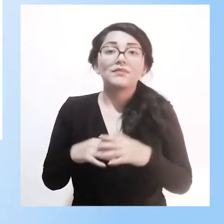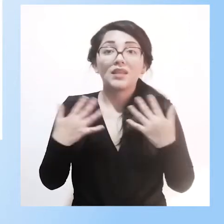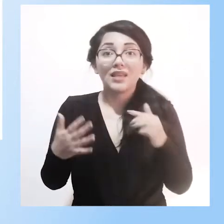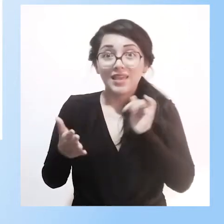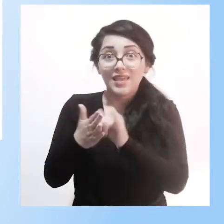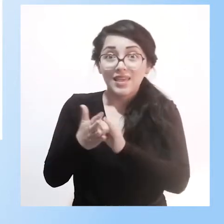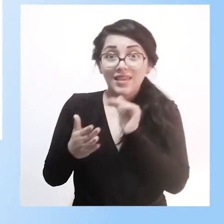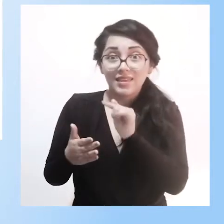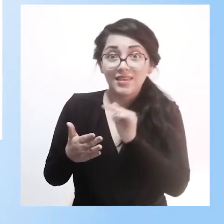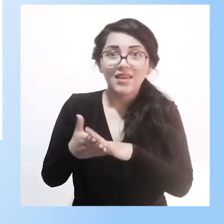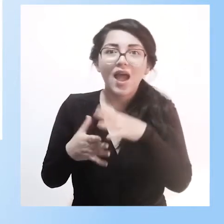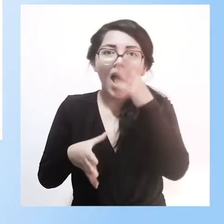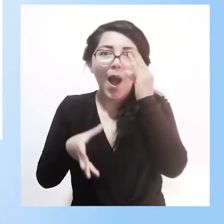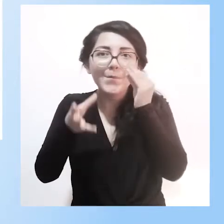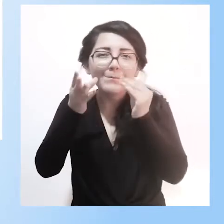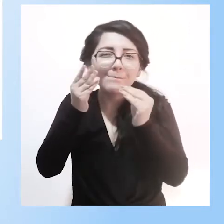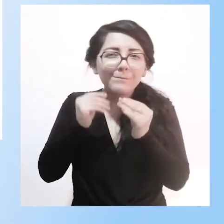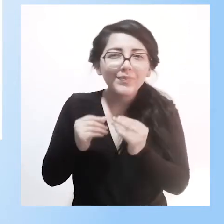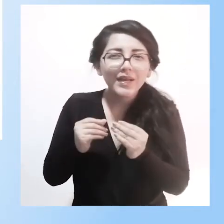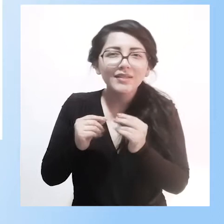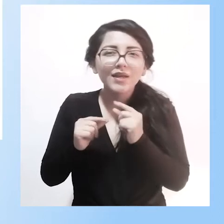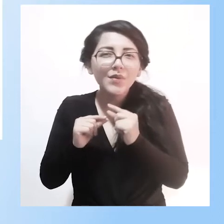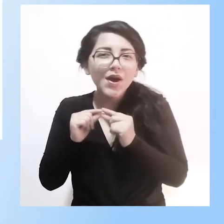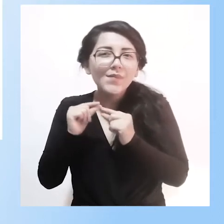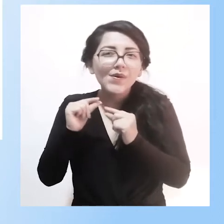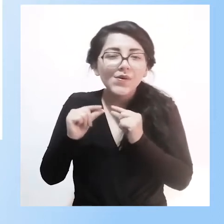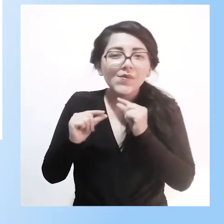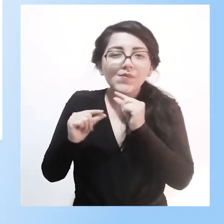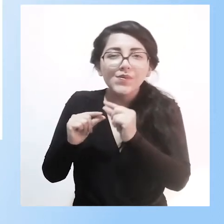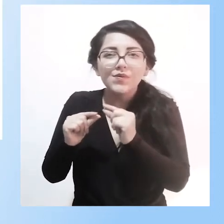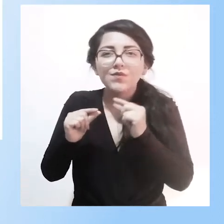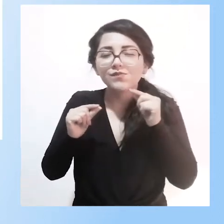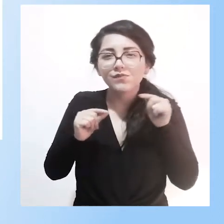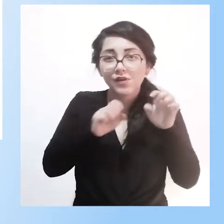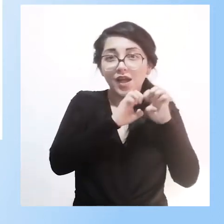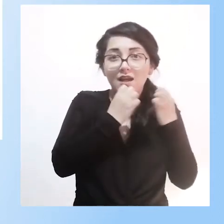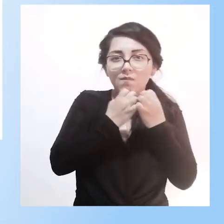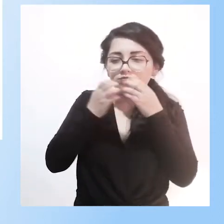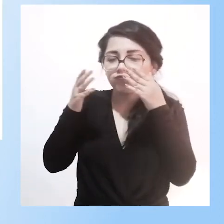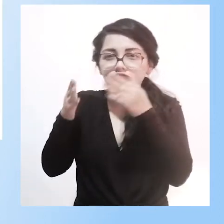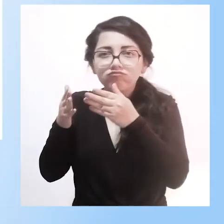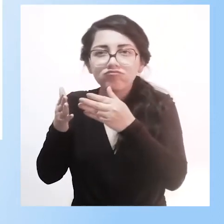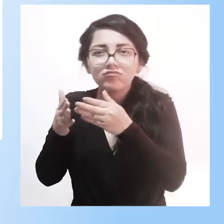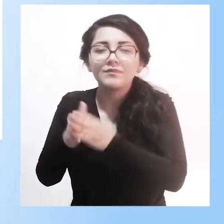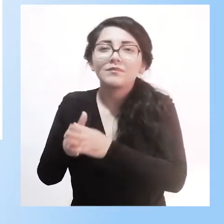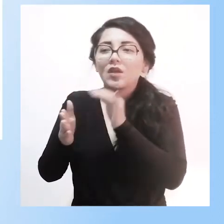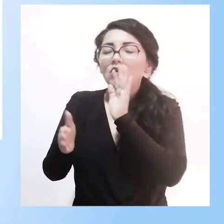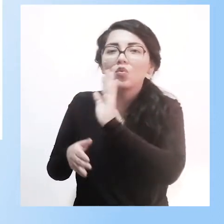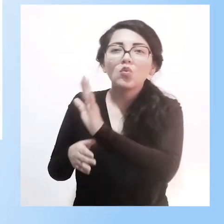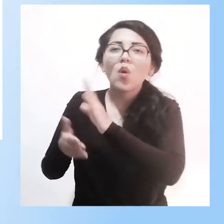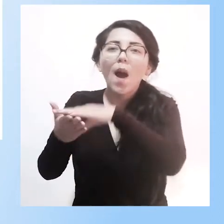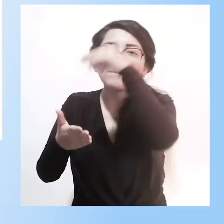a llegar a llegar lo importante de las condiciones personales de